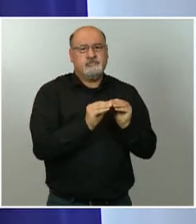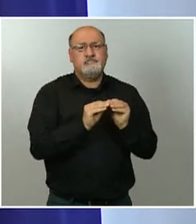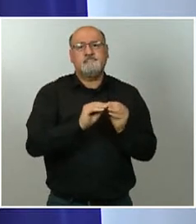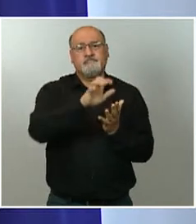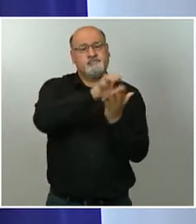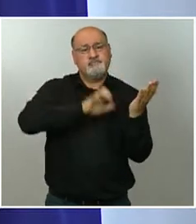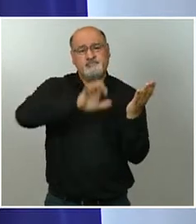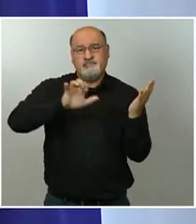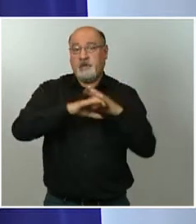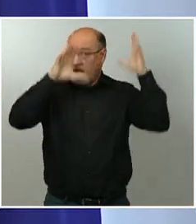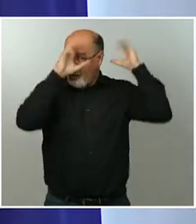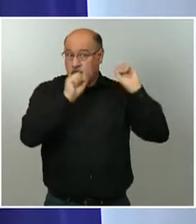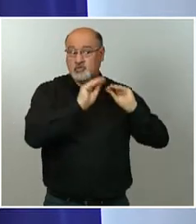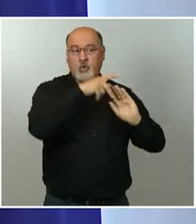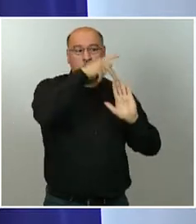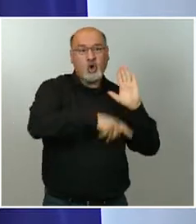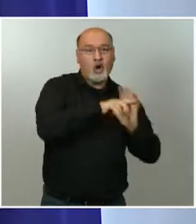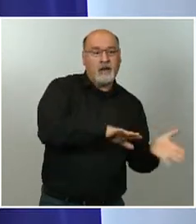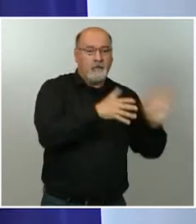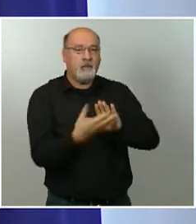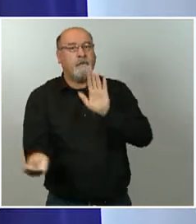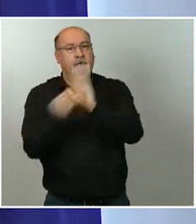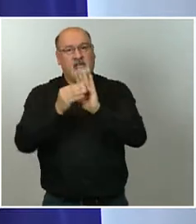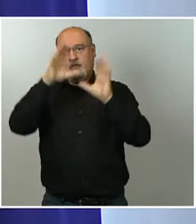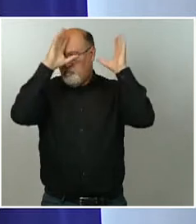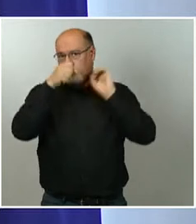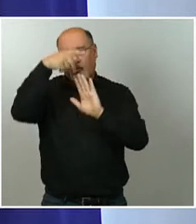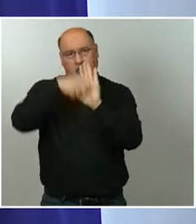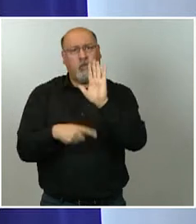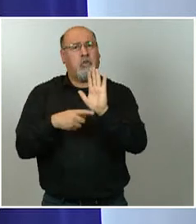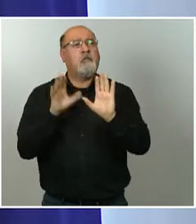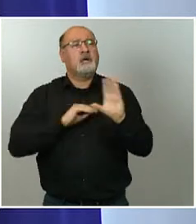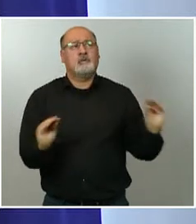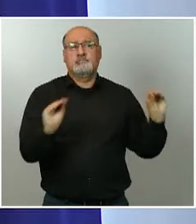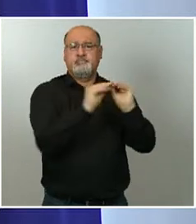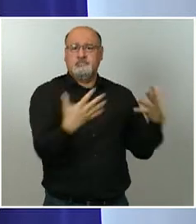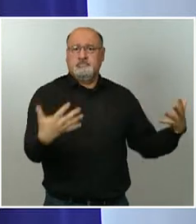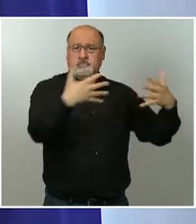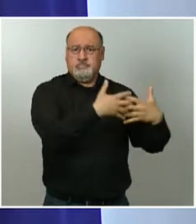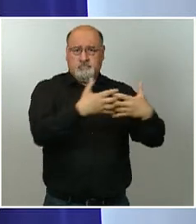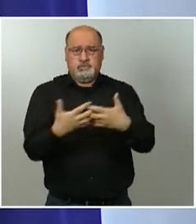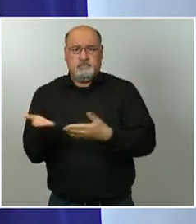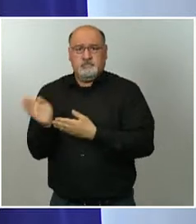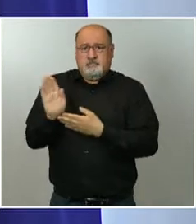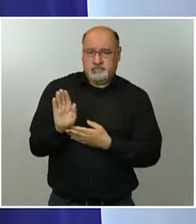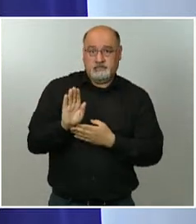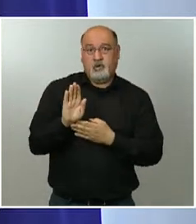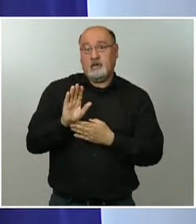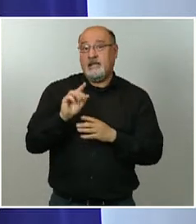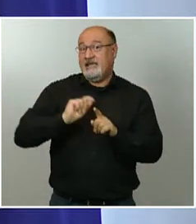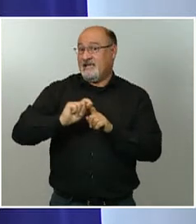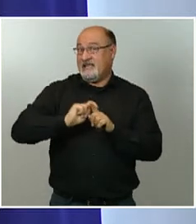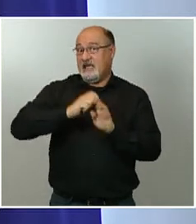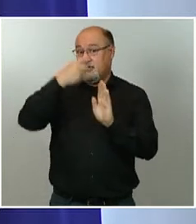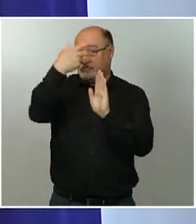facilitado. O que hay bastante concurrencia o bastante coincidencia en los criterios. Y también les quiero pedir,